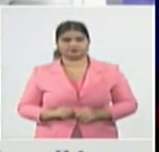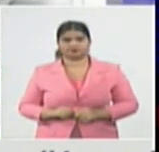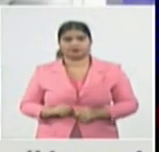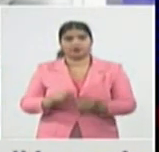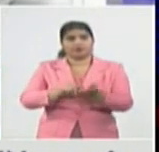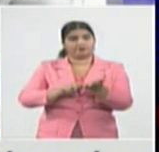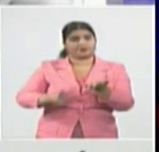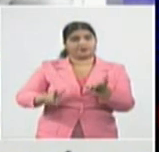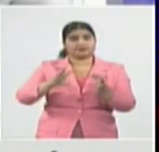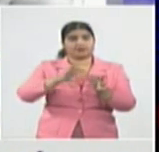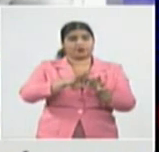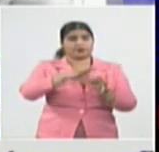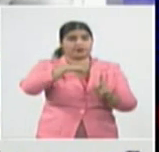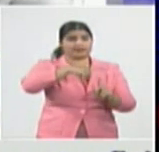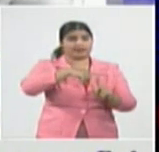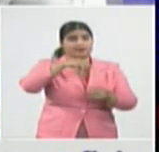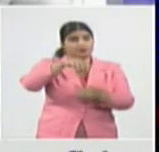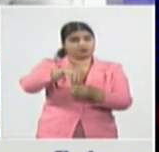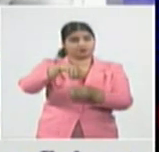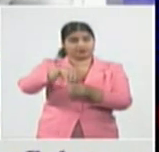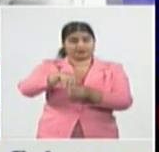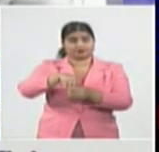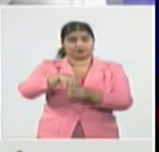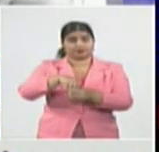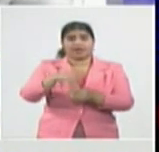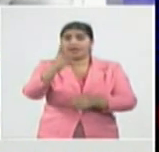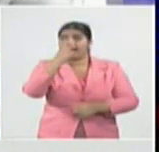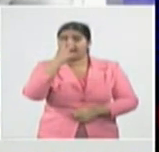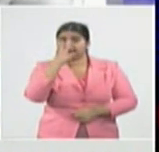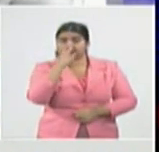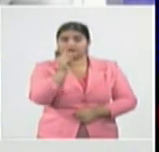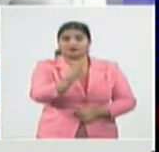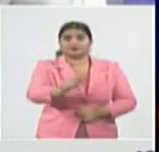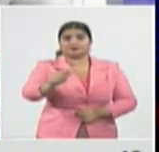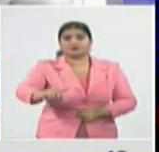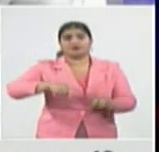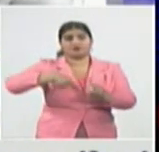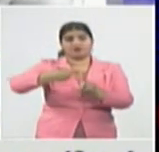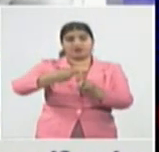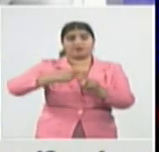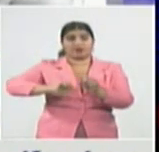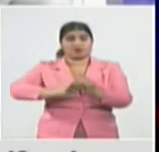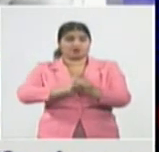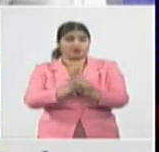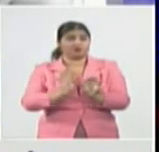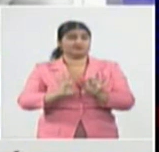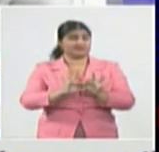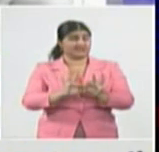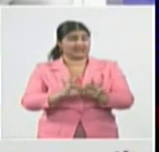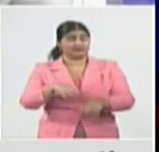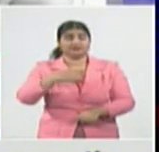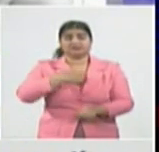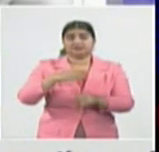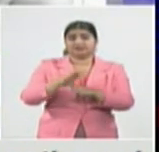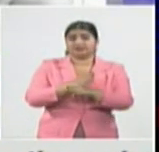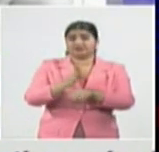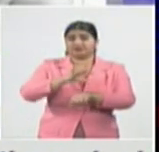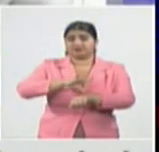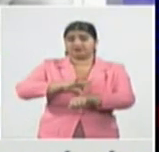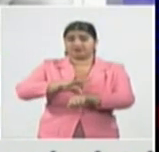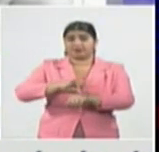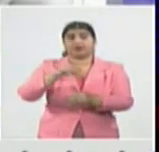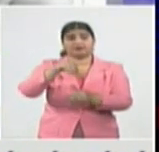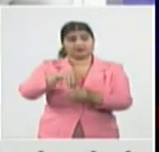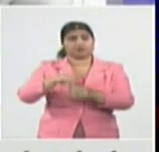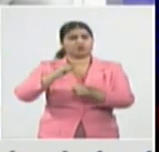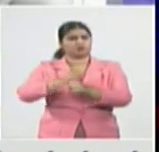convertido en centro de aislamiento para pacientes de COVID-19 de alto riesgo labora cerca de un centenar de efectivos al